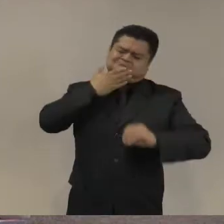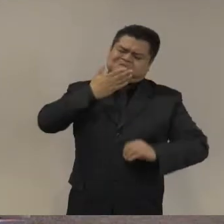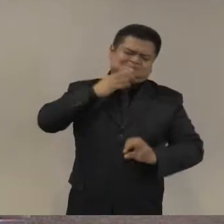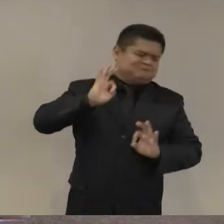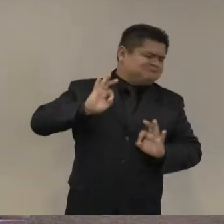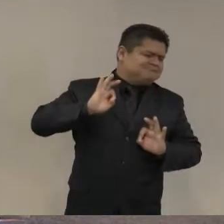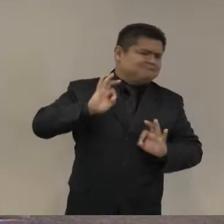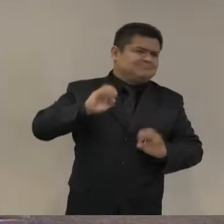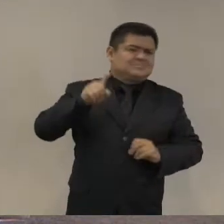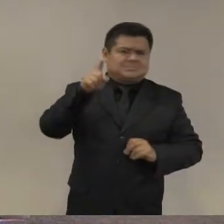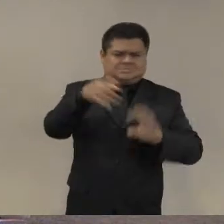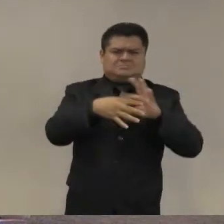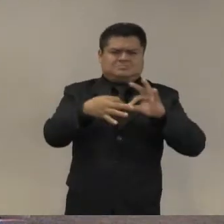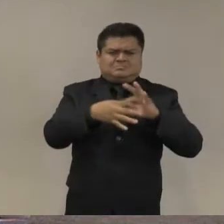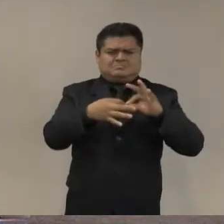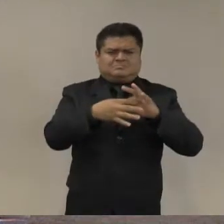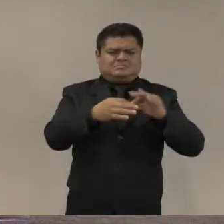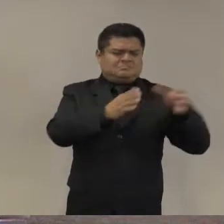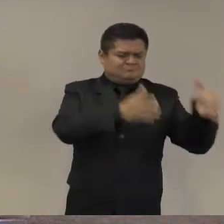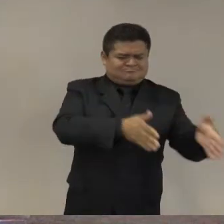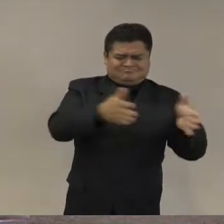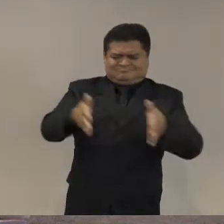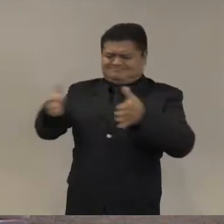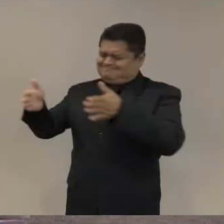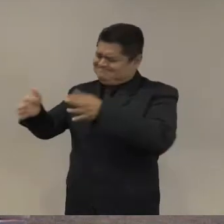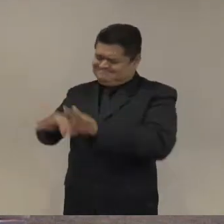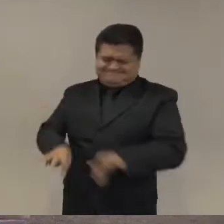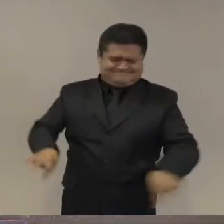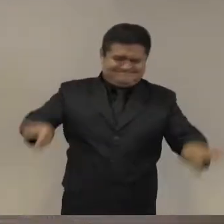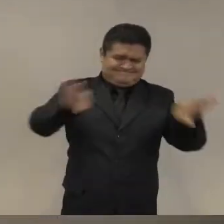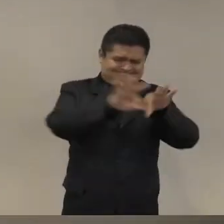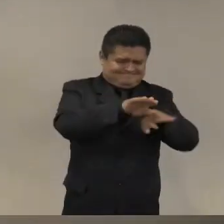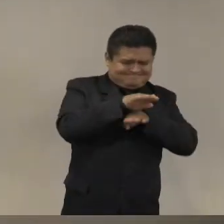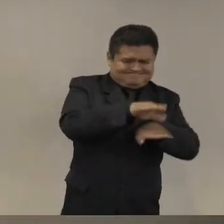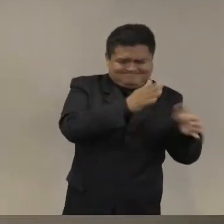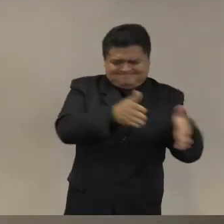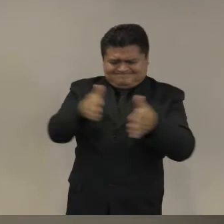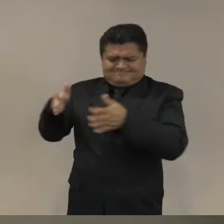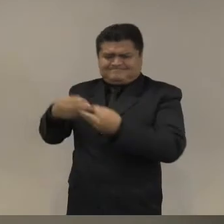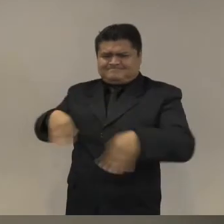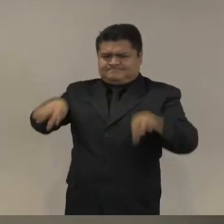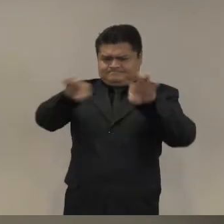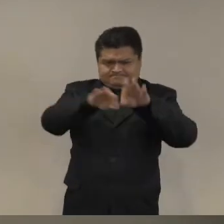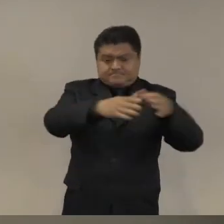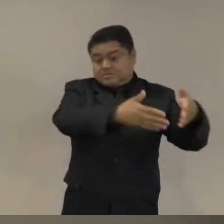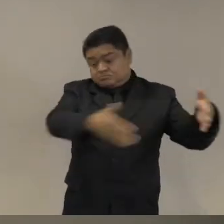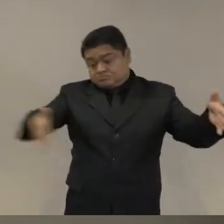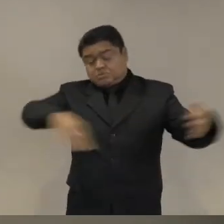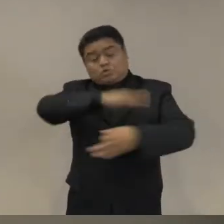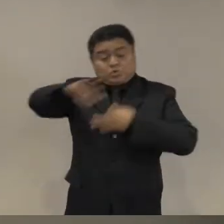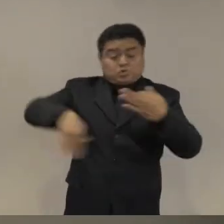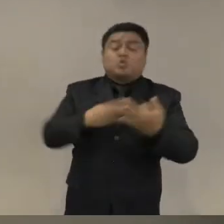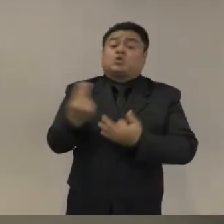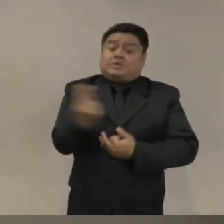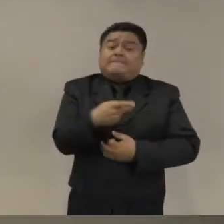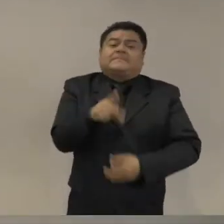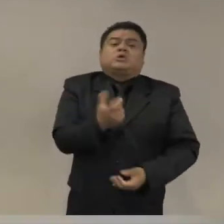los pilares como digo evidentemente todo eso se necesita pero pues todo cuesta dinero